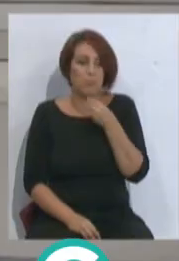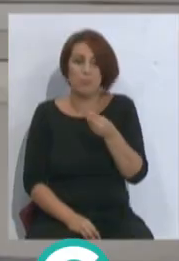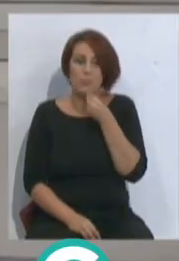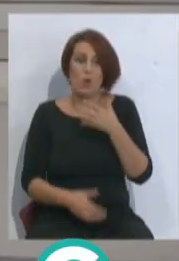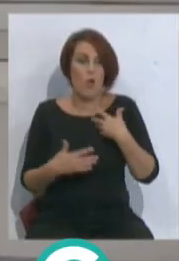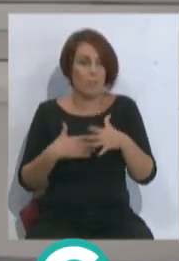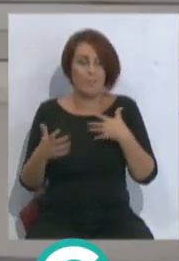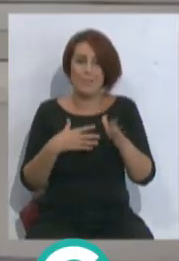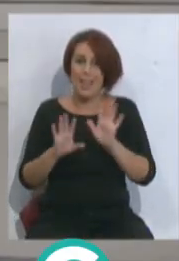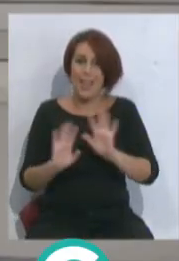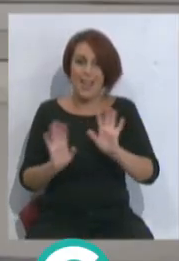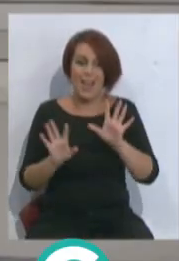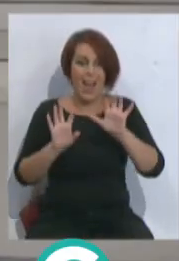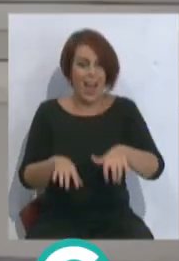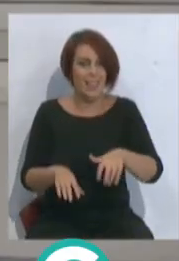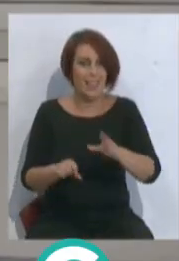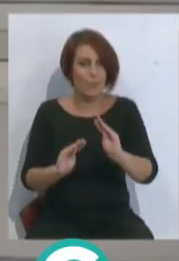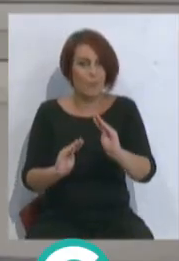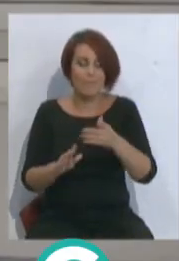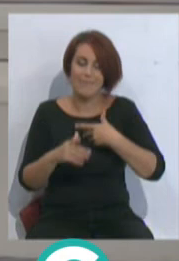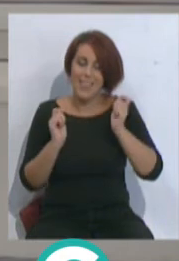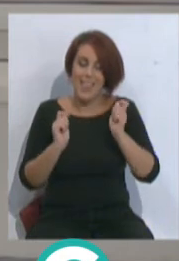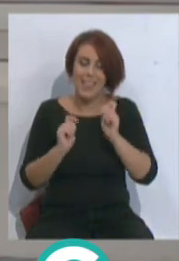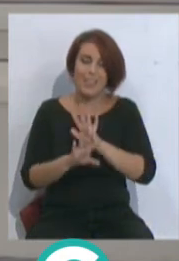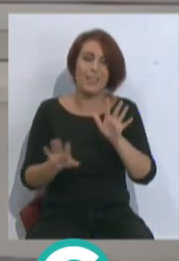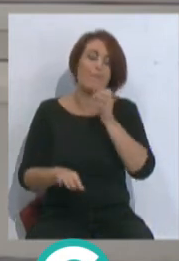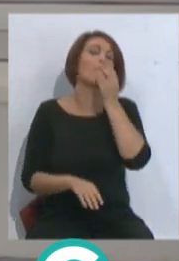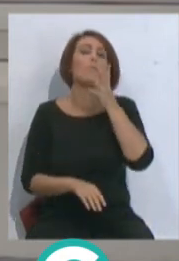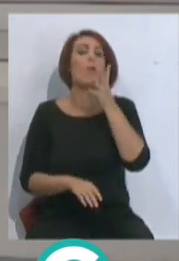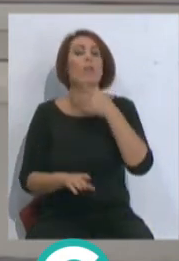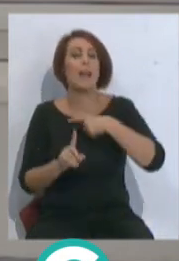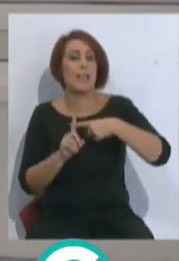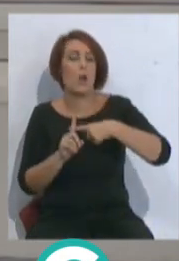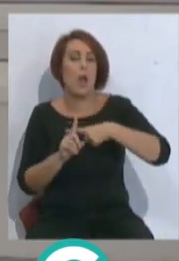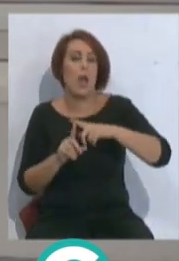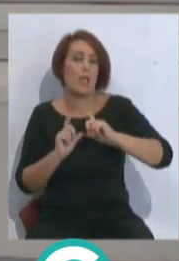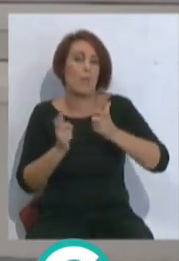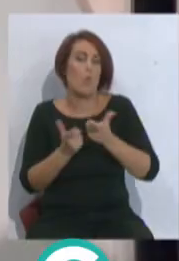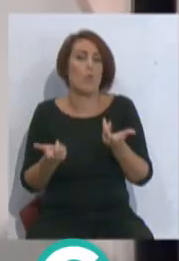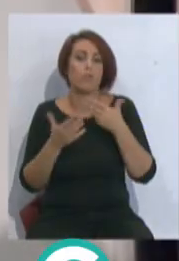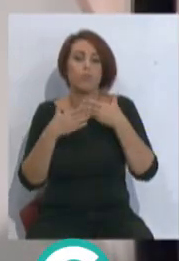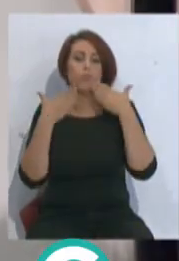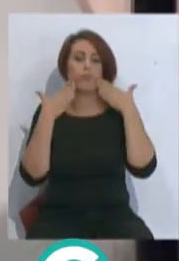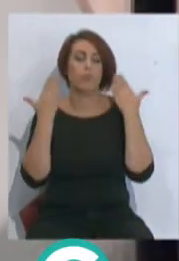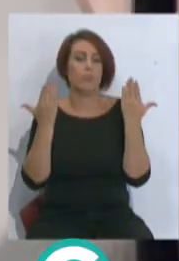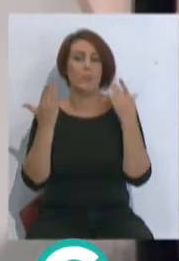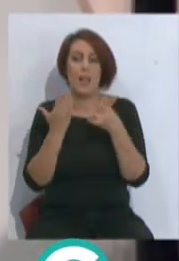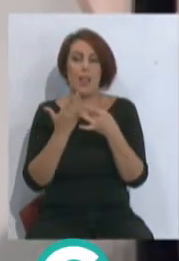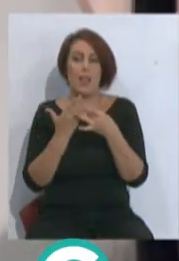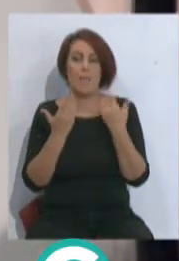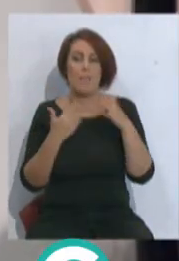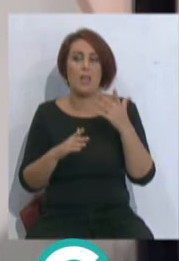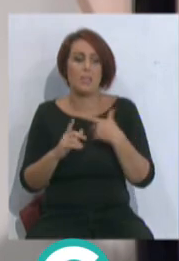el Cádiz. Ah, bueno, lo ha hecho el Cádiz, por Cádiz, felicitaciones. Está bien porque eso le da categoría al equipo y le da más calidad,